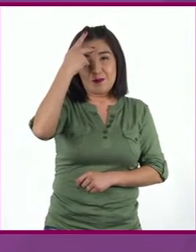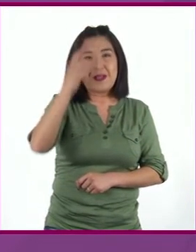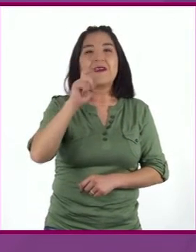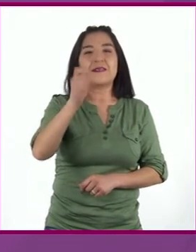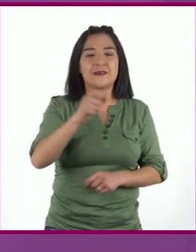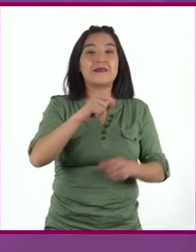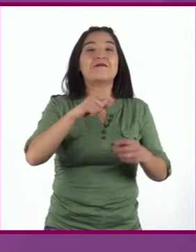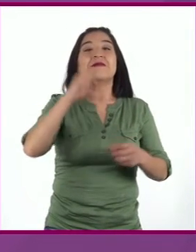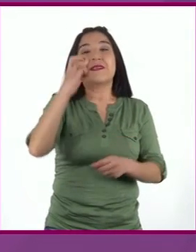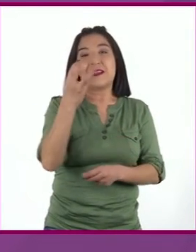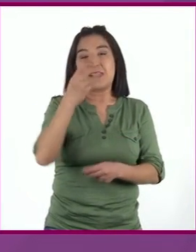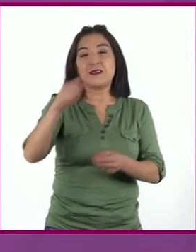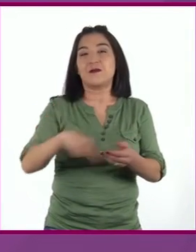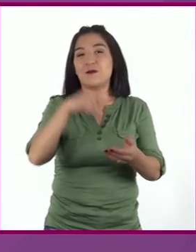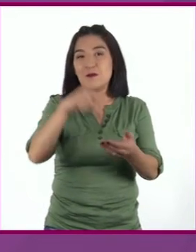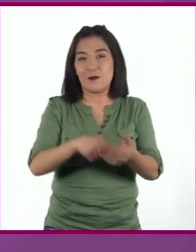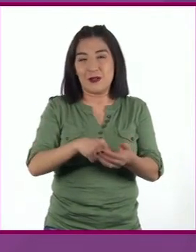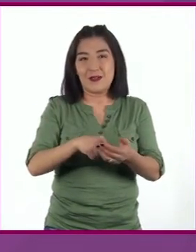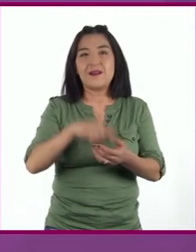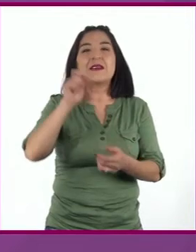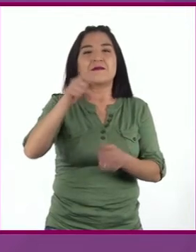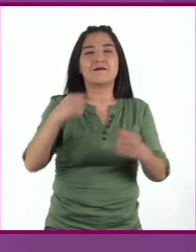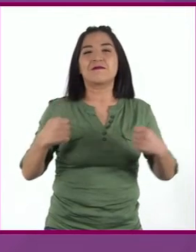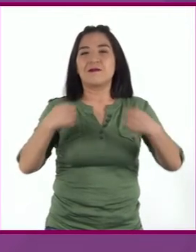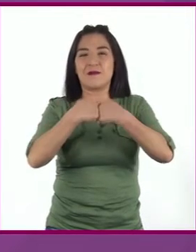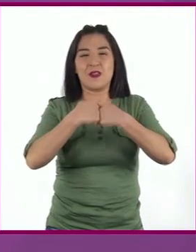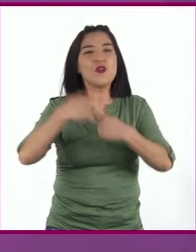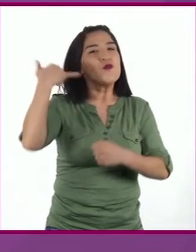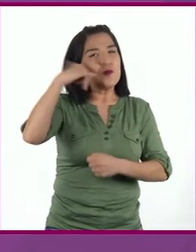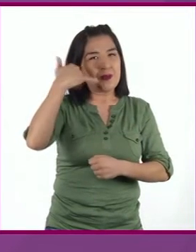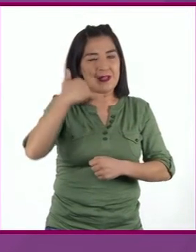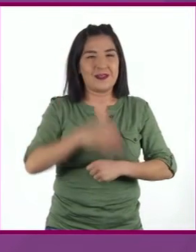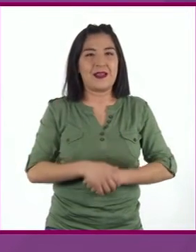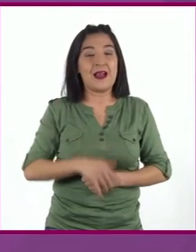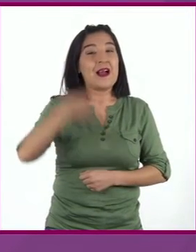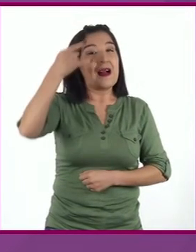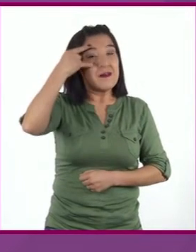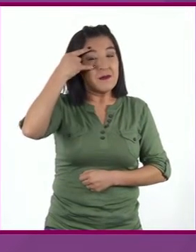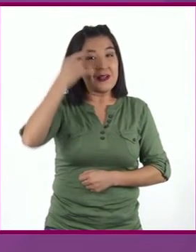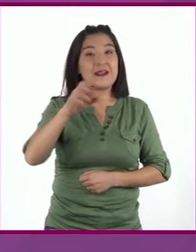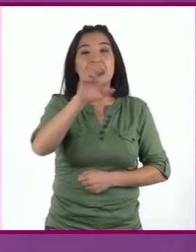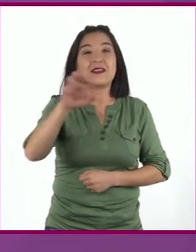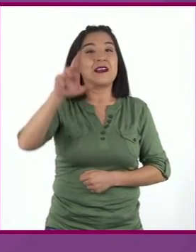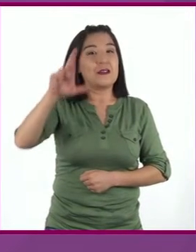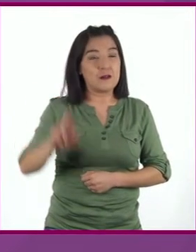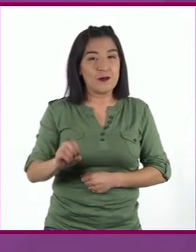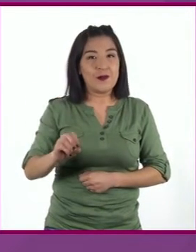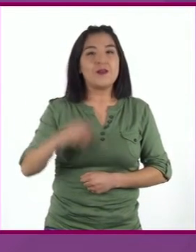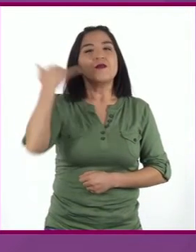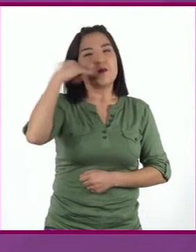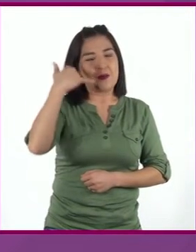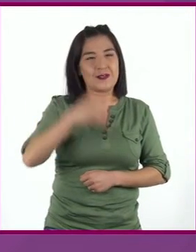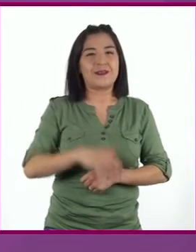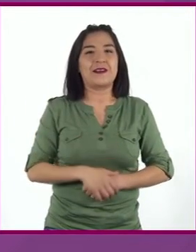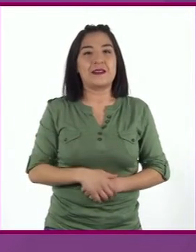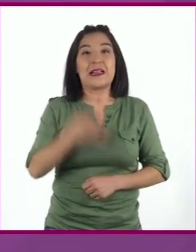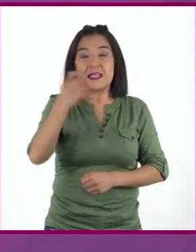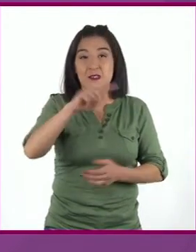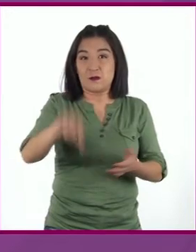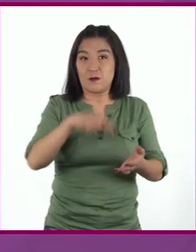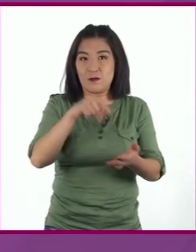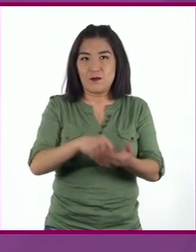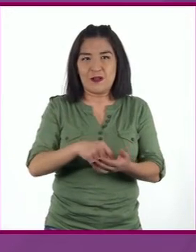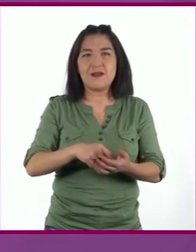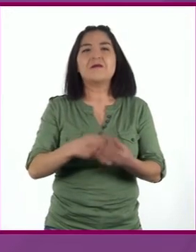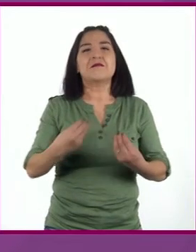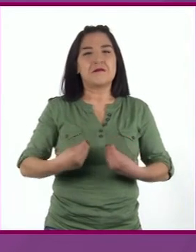tres entidades que conforman la península yucateca Campeche, Quintana Roo y Yucatán Donde habitan los